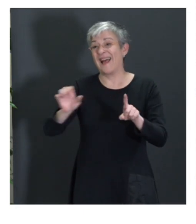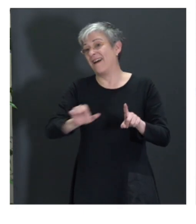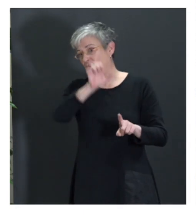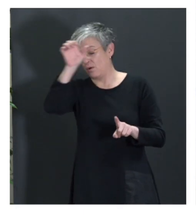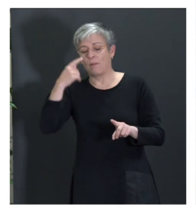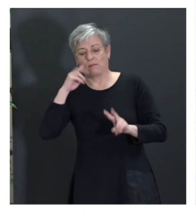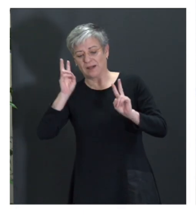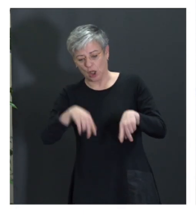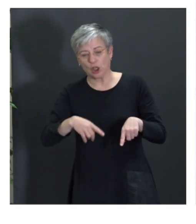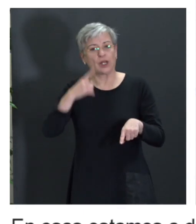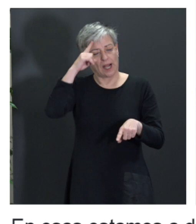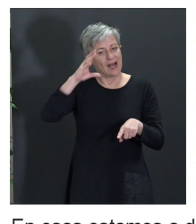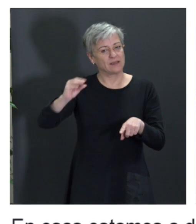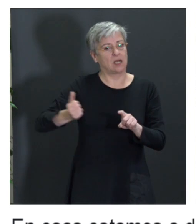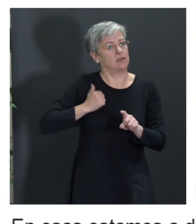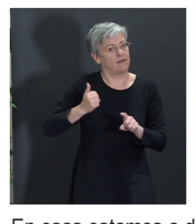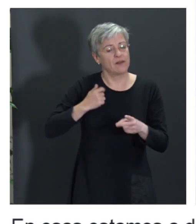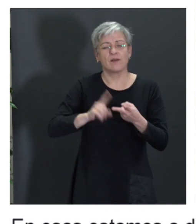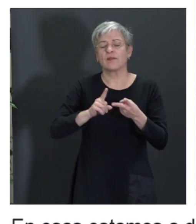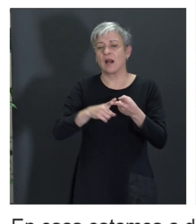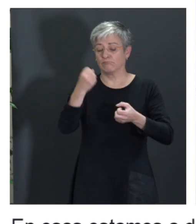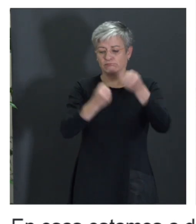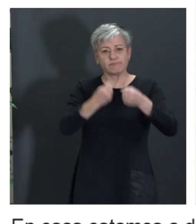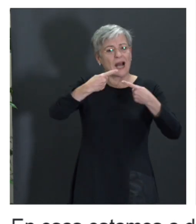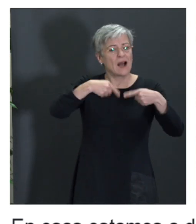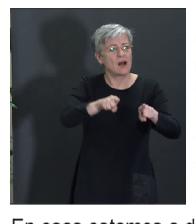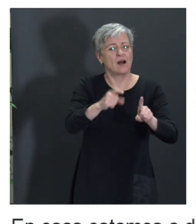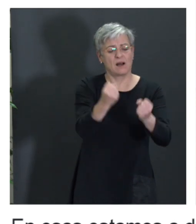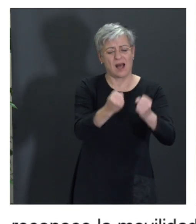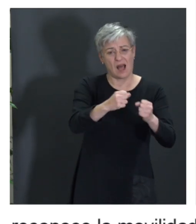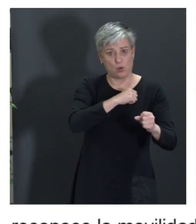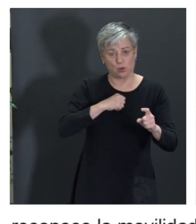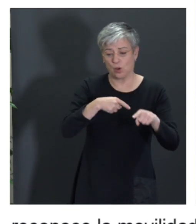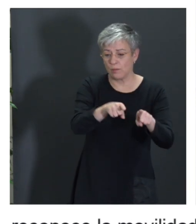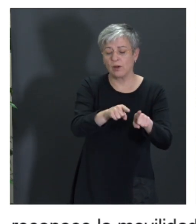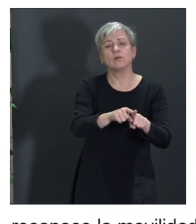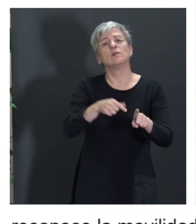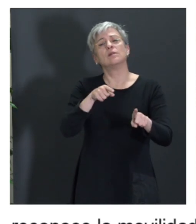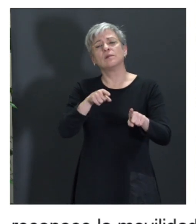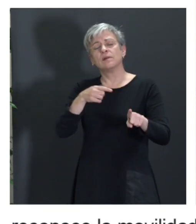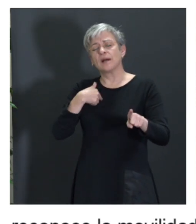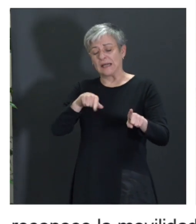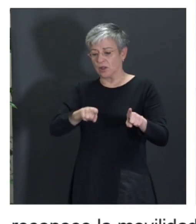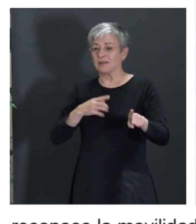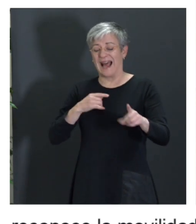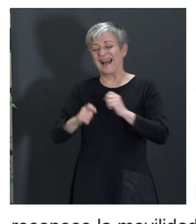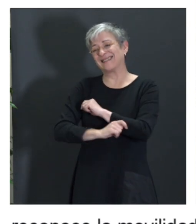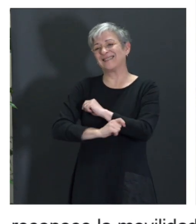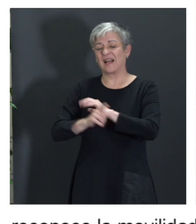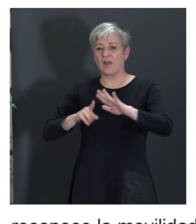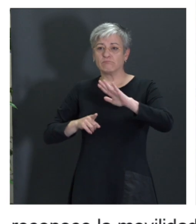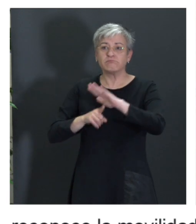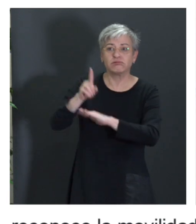la inteligencia artificial y las comunicaciones como clave en el futuro desarrollo de la estrategia de innovación del continente. Así que,